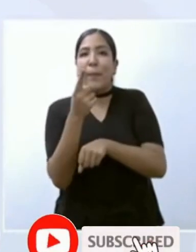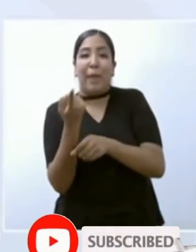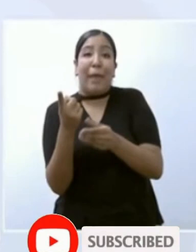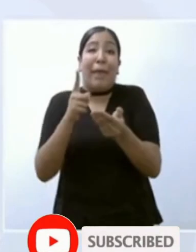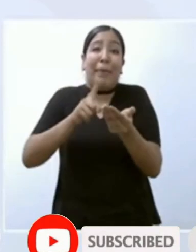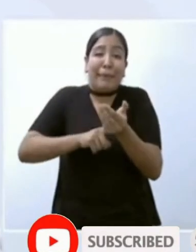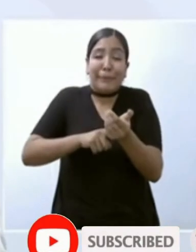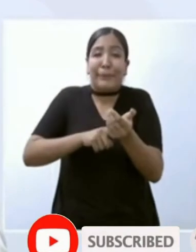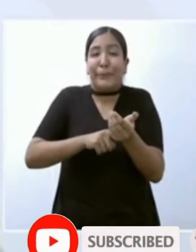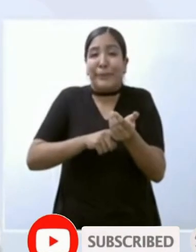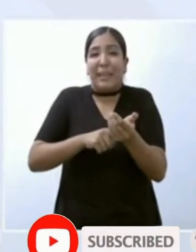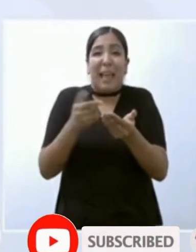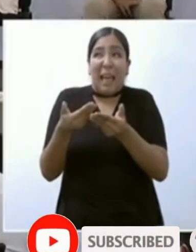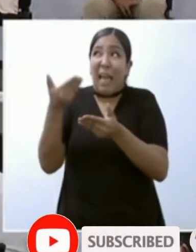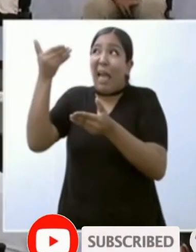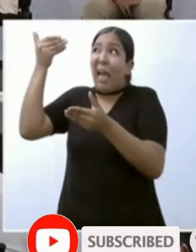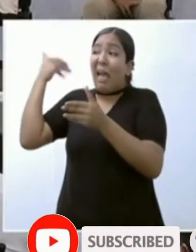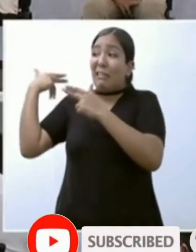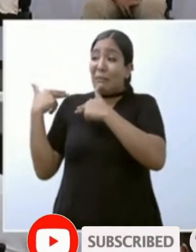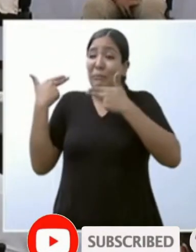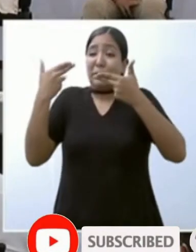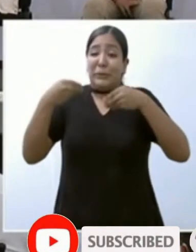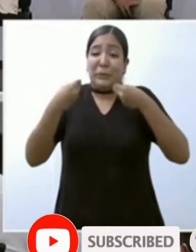burocrático para